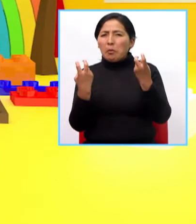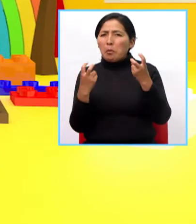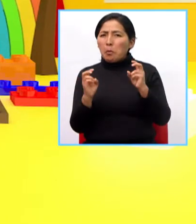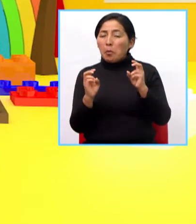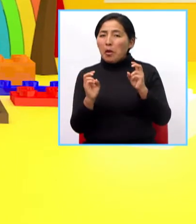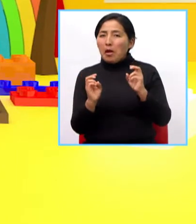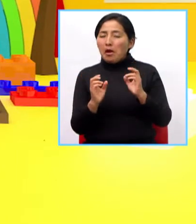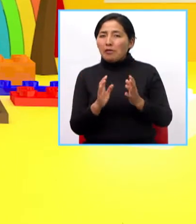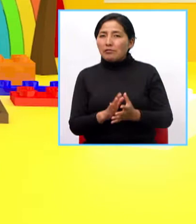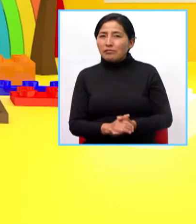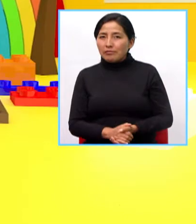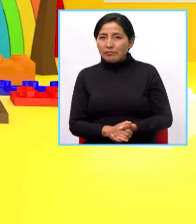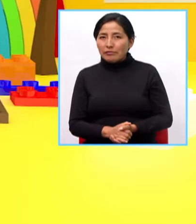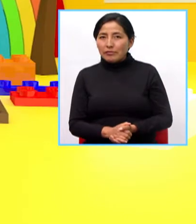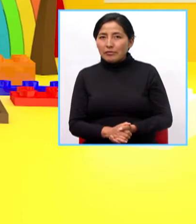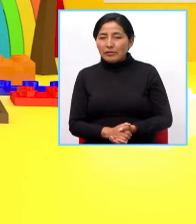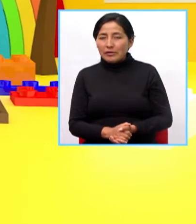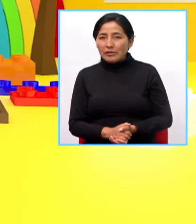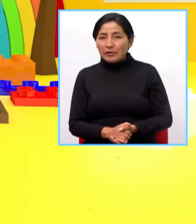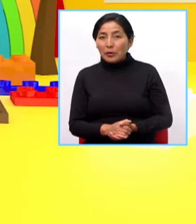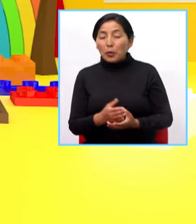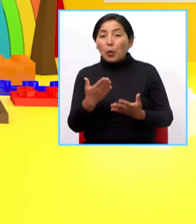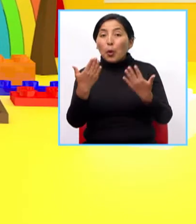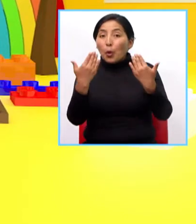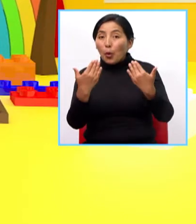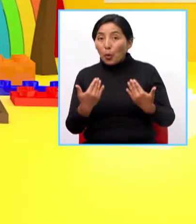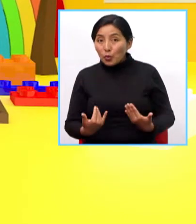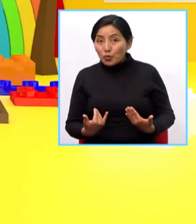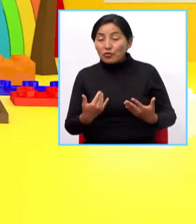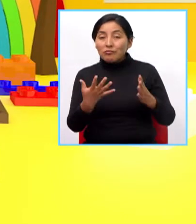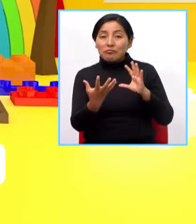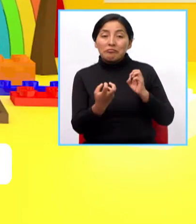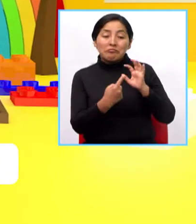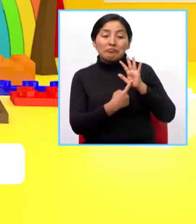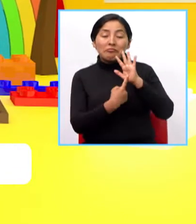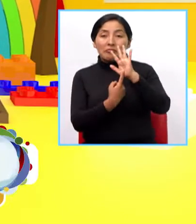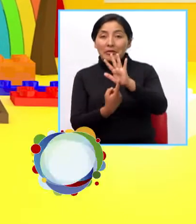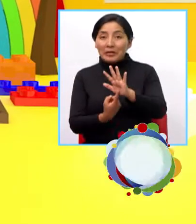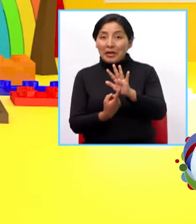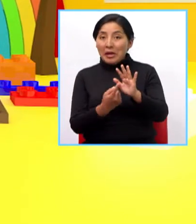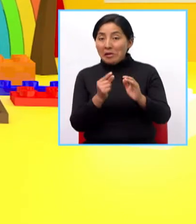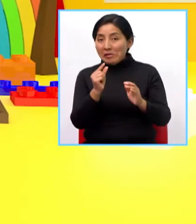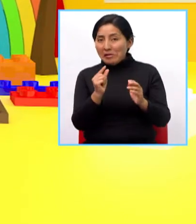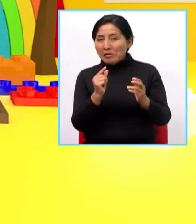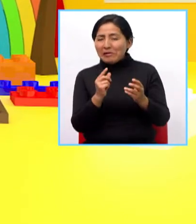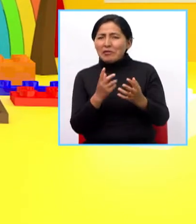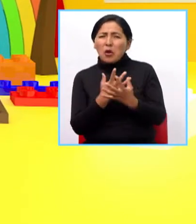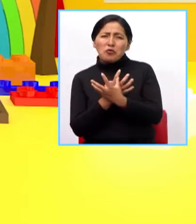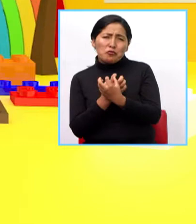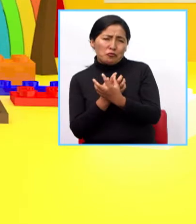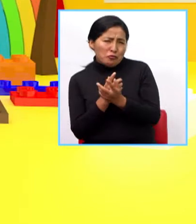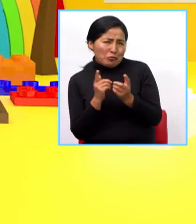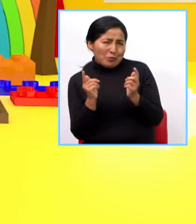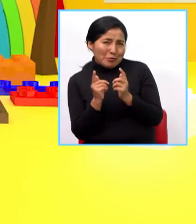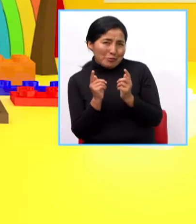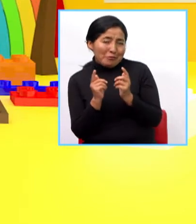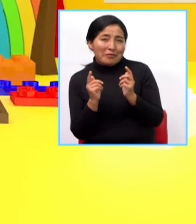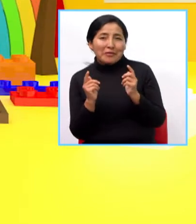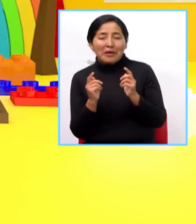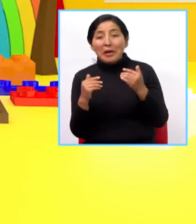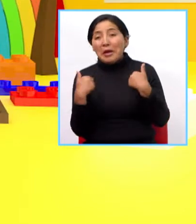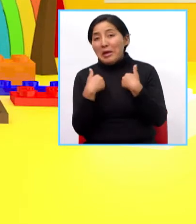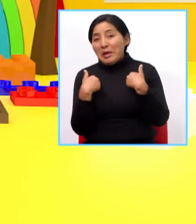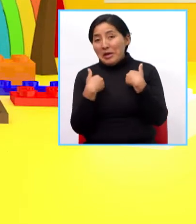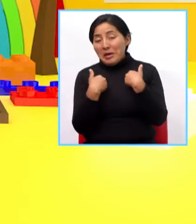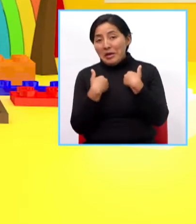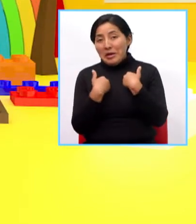a avanzar un tema muy importante, para eso quiero mostrarles a unos peluchitos que son animalitos pero